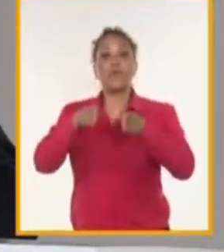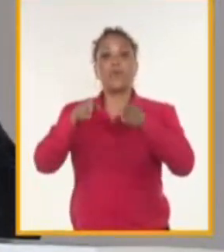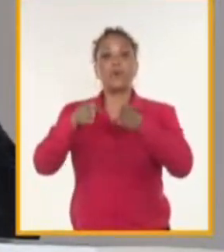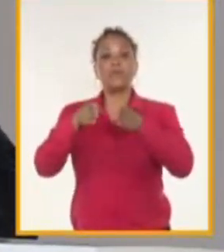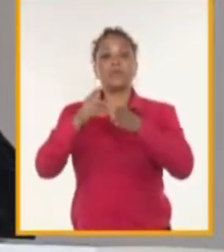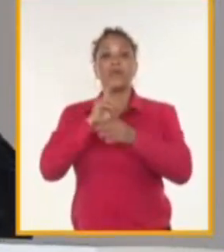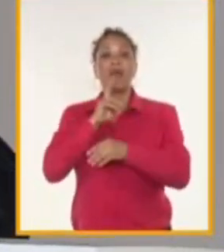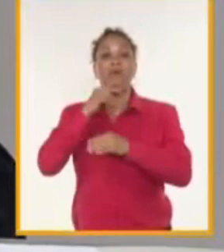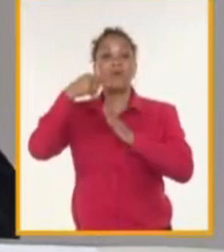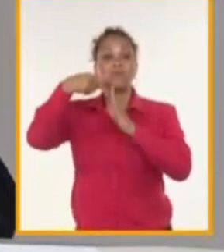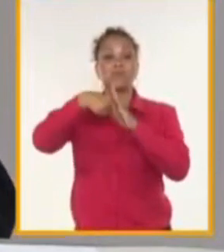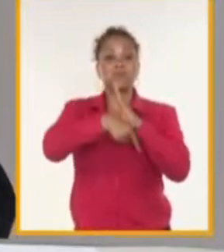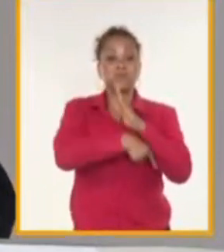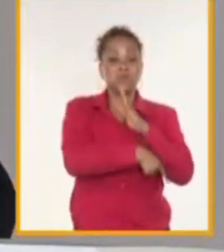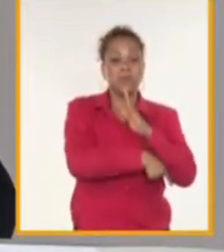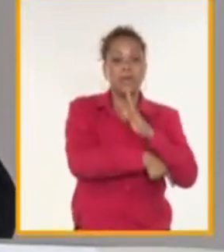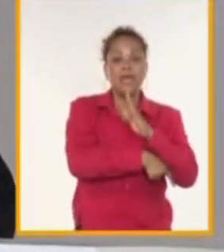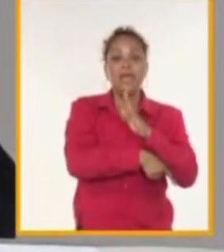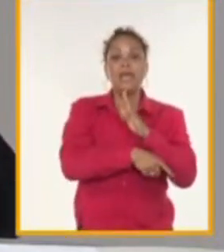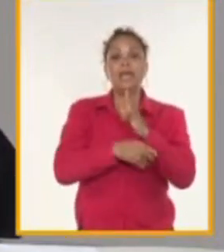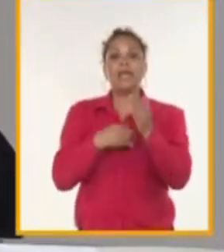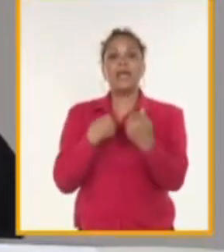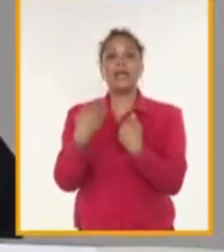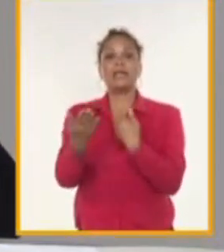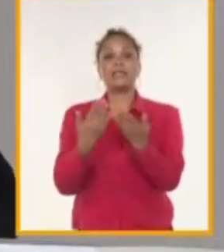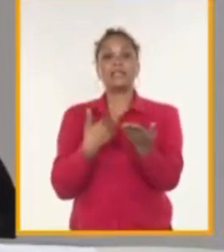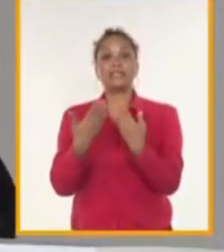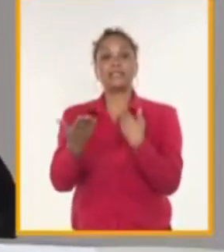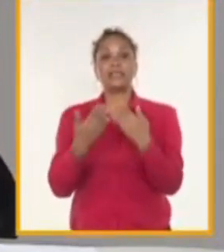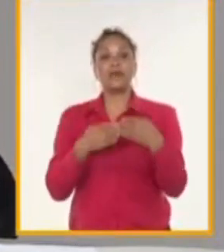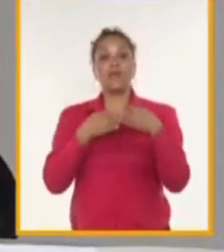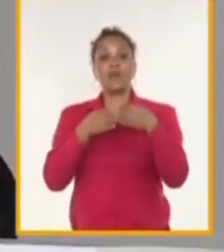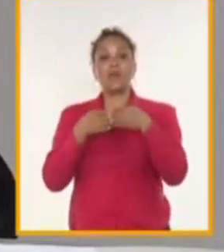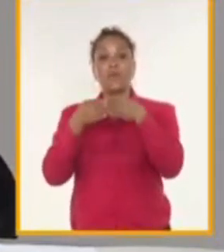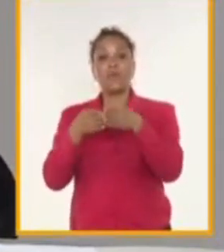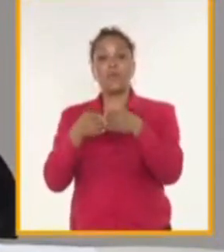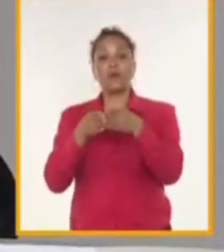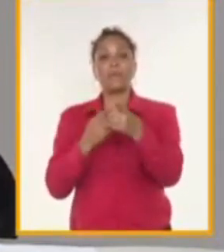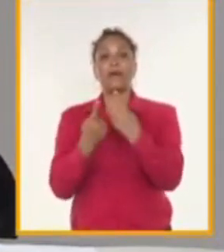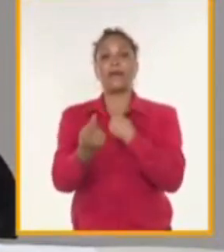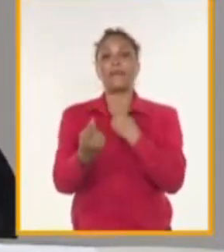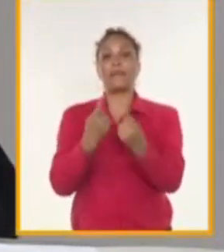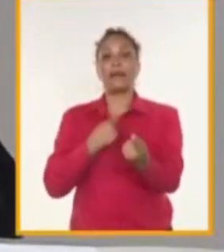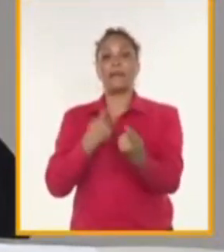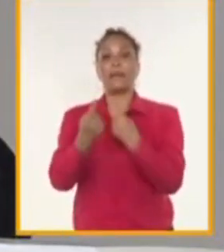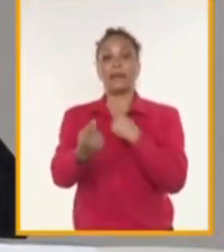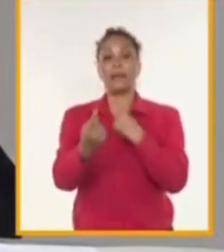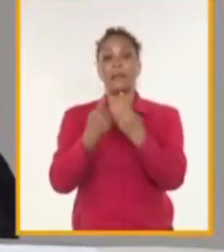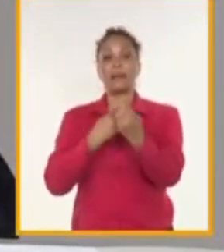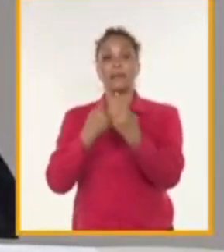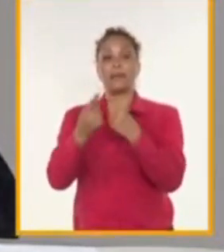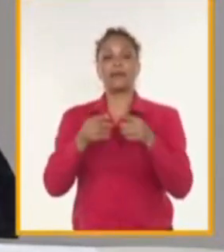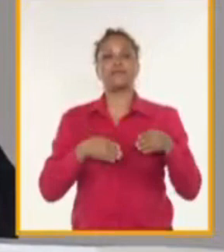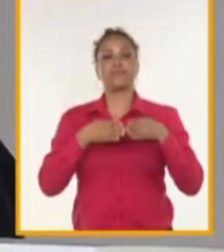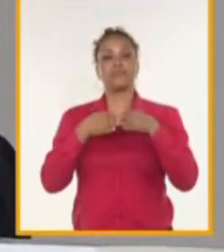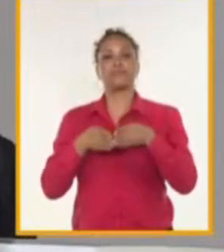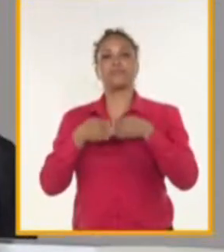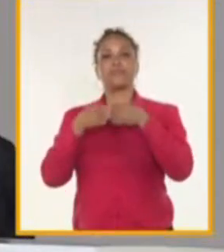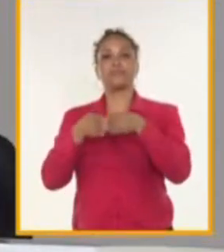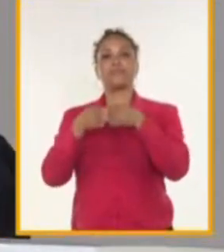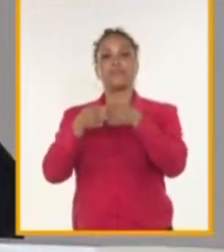profundas con una terminal que permite asimilar buques que hoy cruzan el canal de Panamá, buques ya de